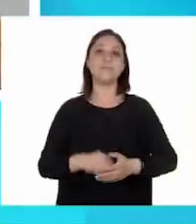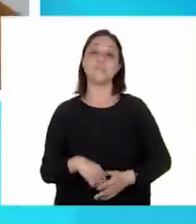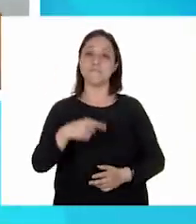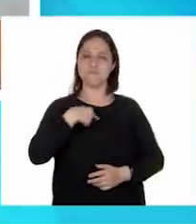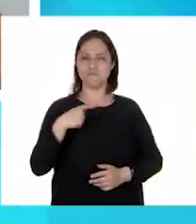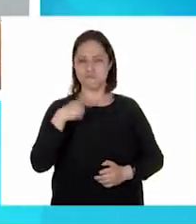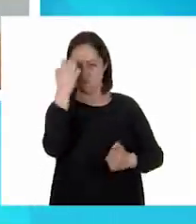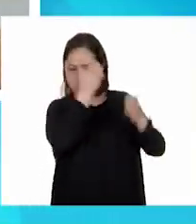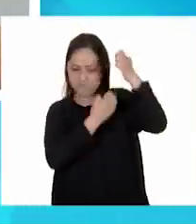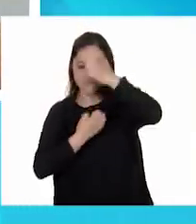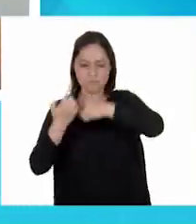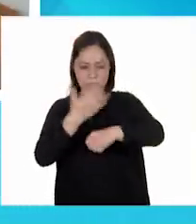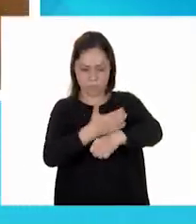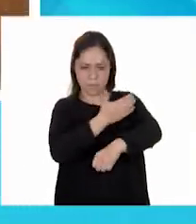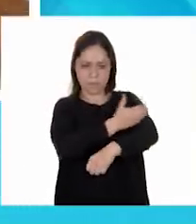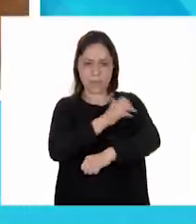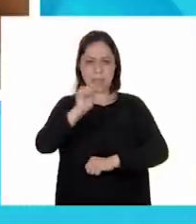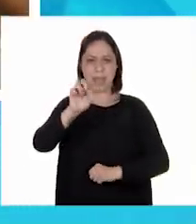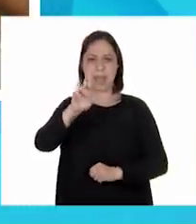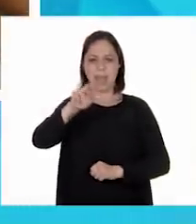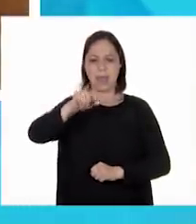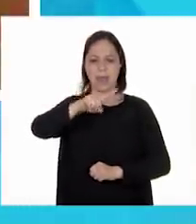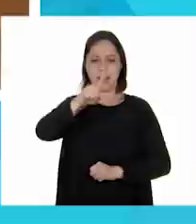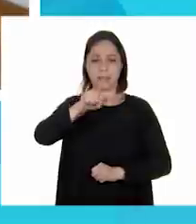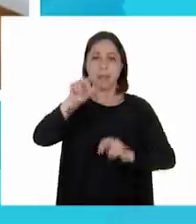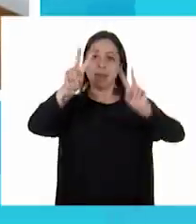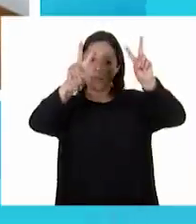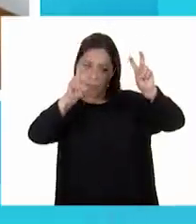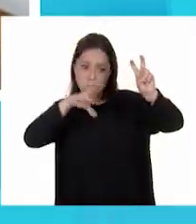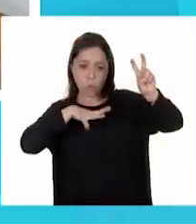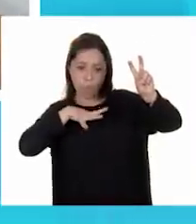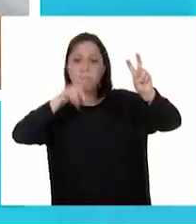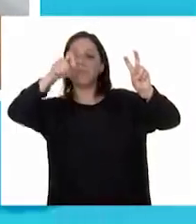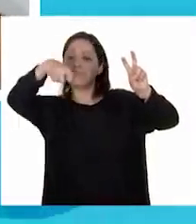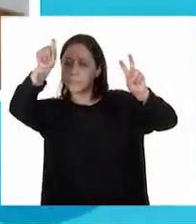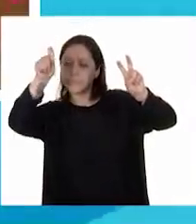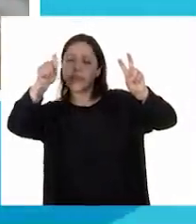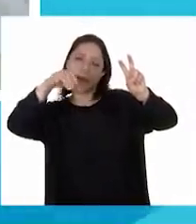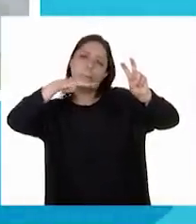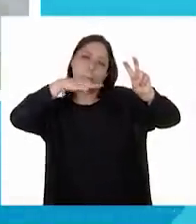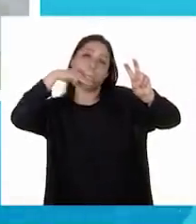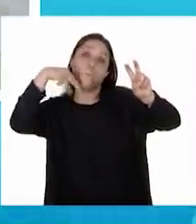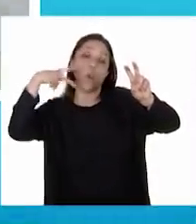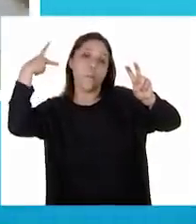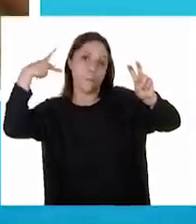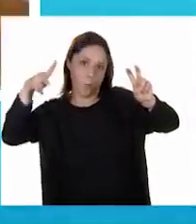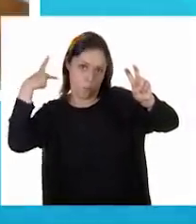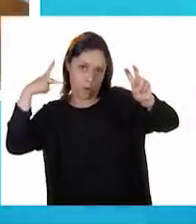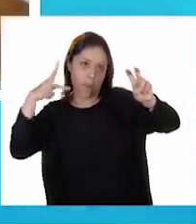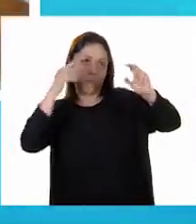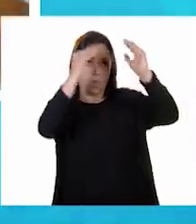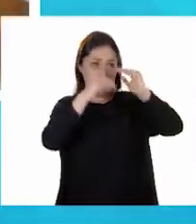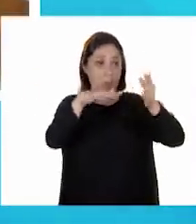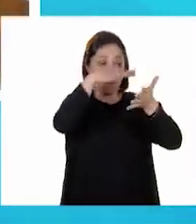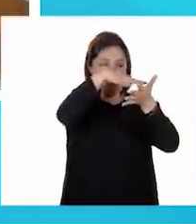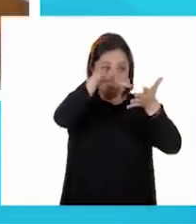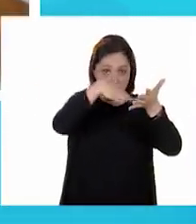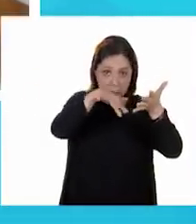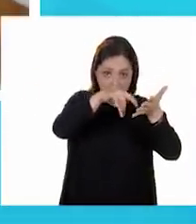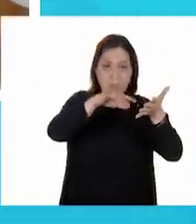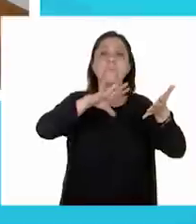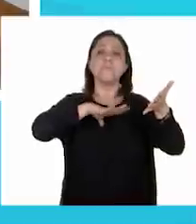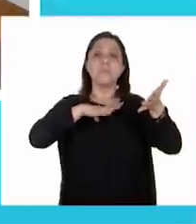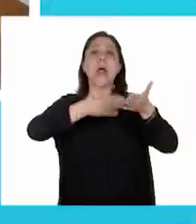revisar el trabajo de mi compañera Aranza. Tiene título, sí tiene título y es el Mole Poblano. Tiene texto, sí tiene texto y habla de su